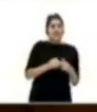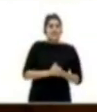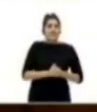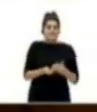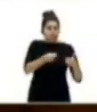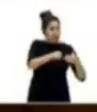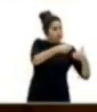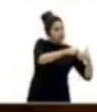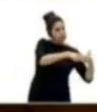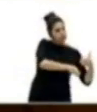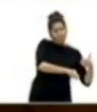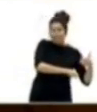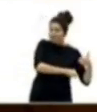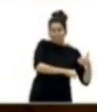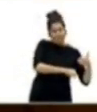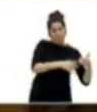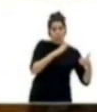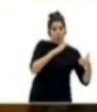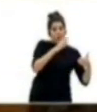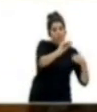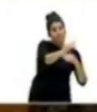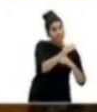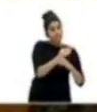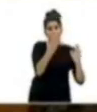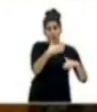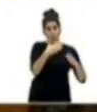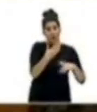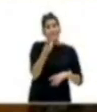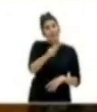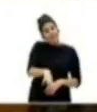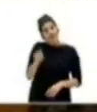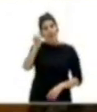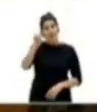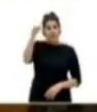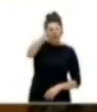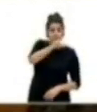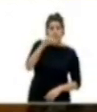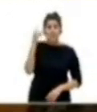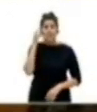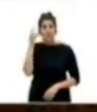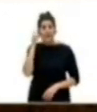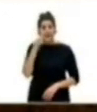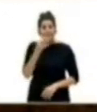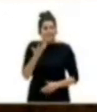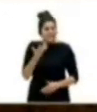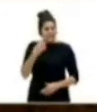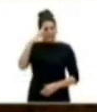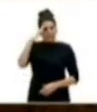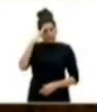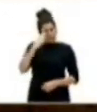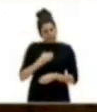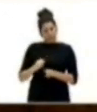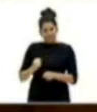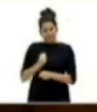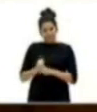el cierre de sus negocios por falta de ayudas, a los profesores y profesoras que tratan de mantener la dignidad de su trabajo,